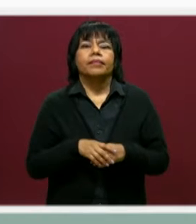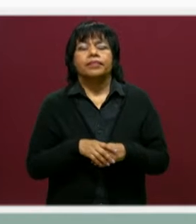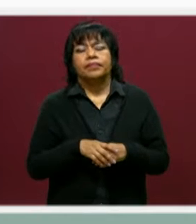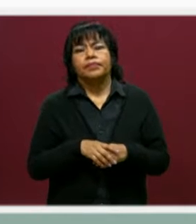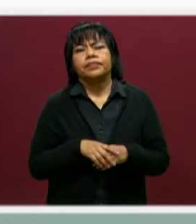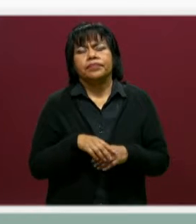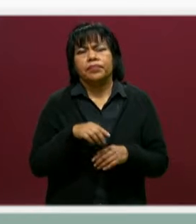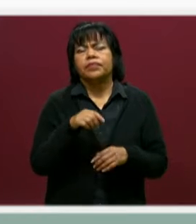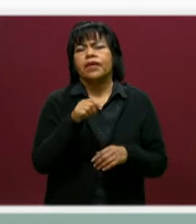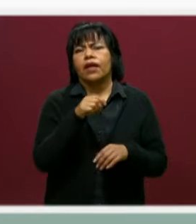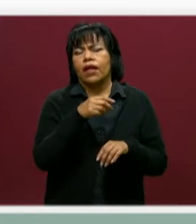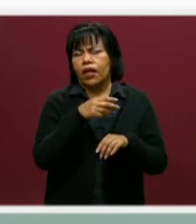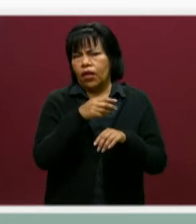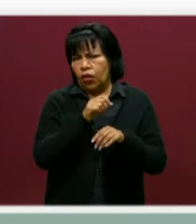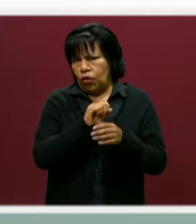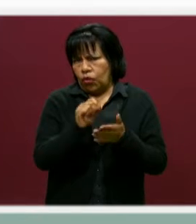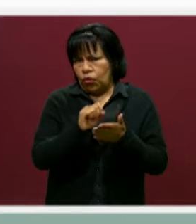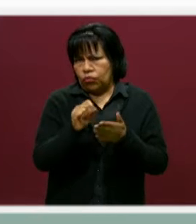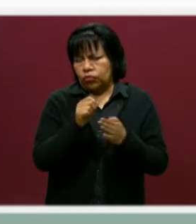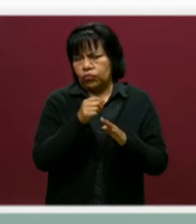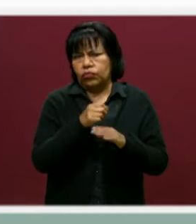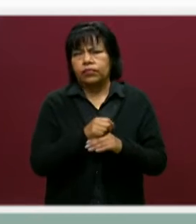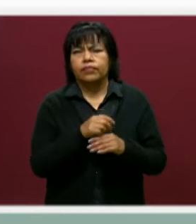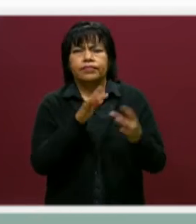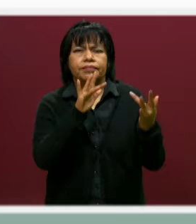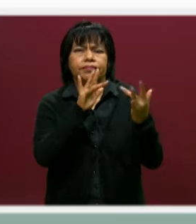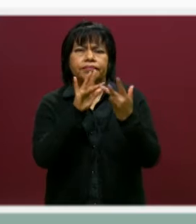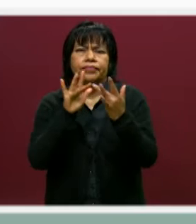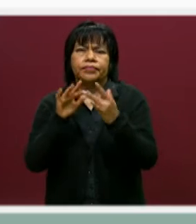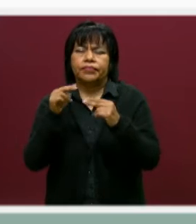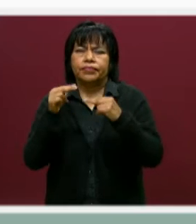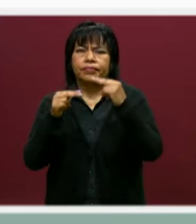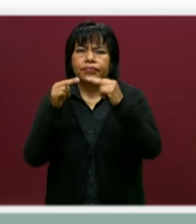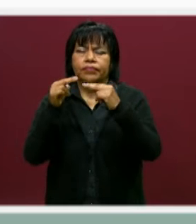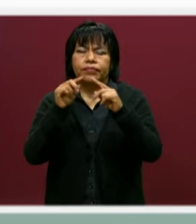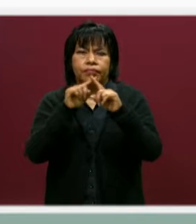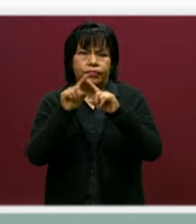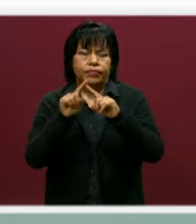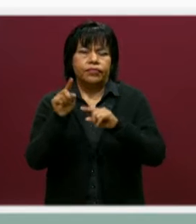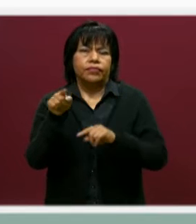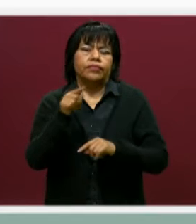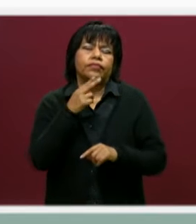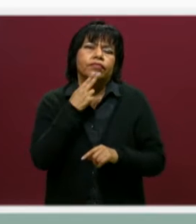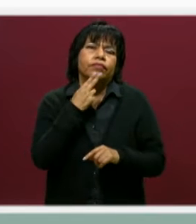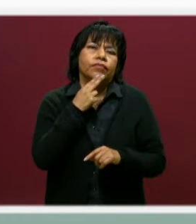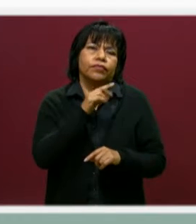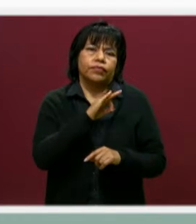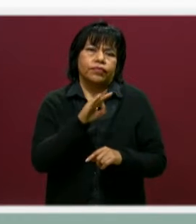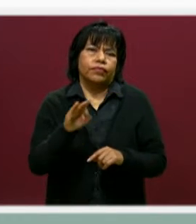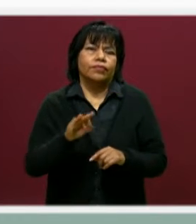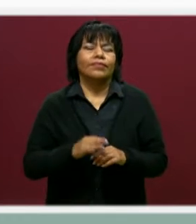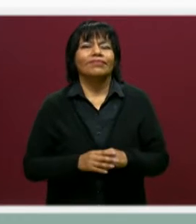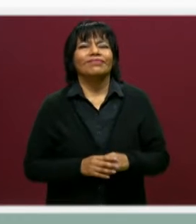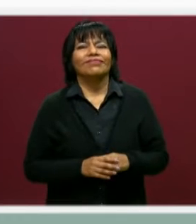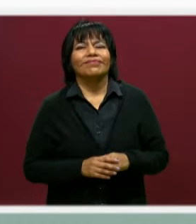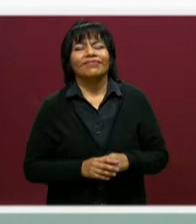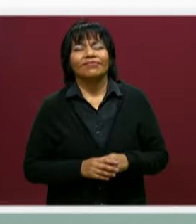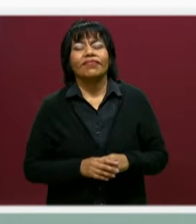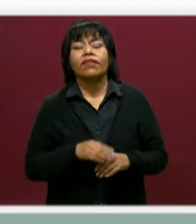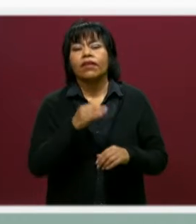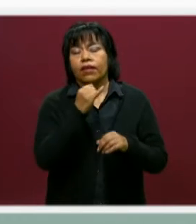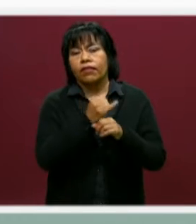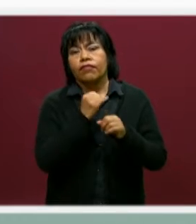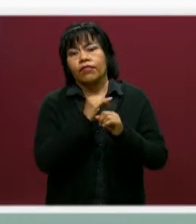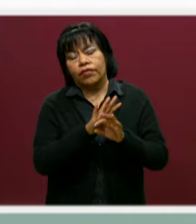televisión, puede anotar uno de los contactos de estos niveles educativos y uno de sus teléfonos para que directamente ahí le puedan dar